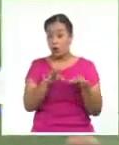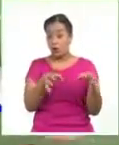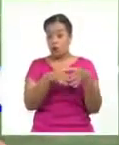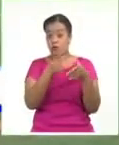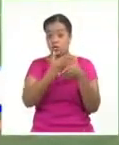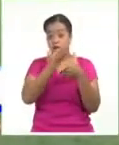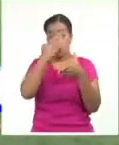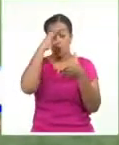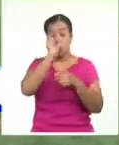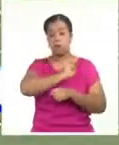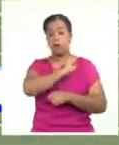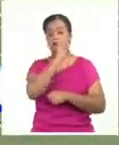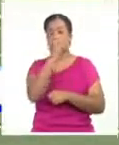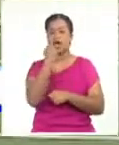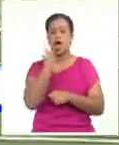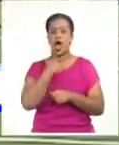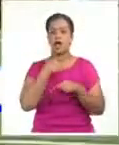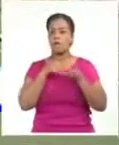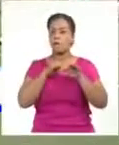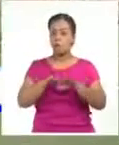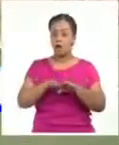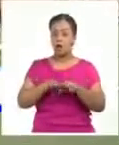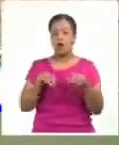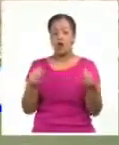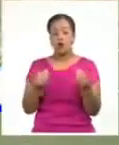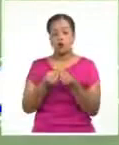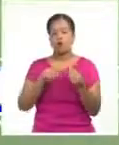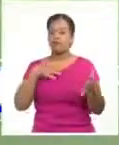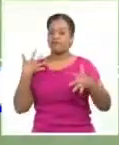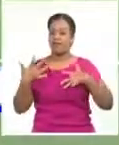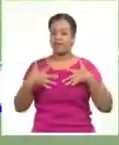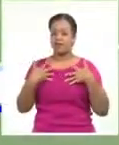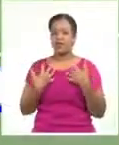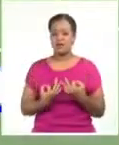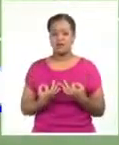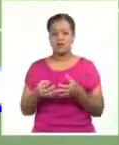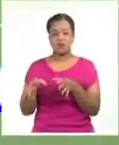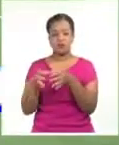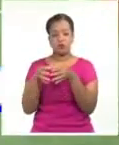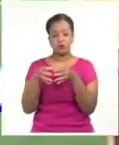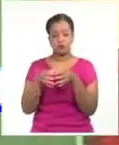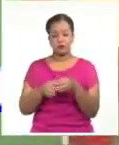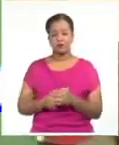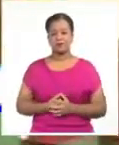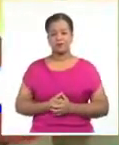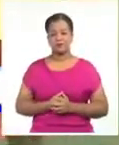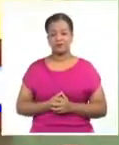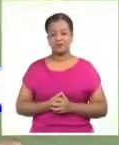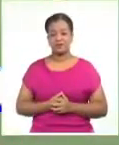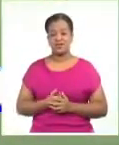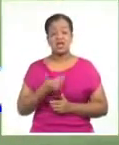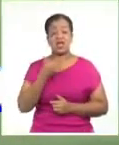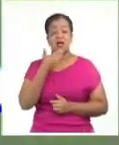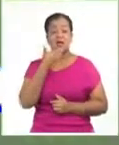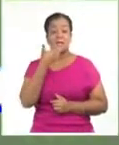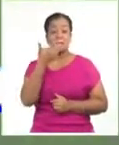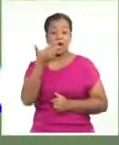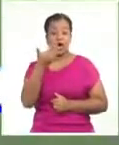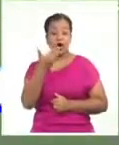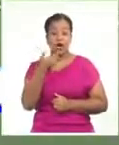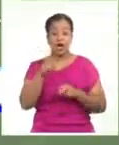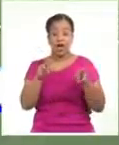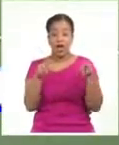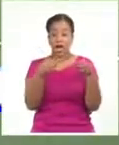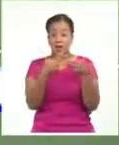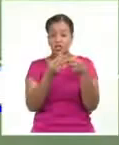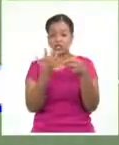años de ausencia, título que festejaron junto a su ofición en la cancha sintética del estadio Antonio Maceo. El mejor jugador del partido fue el internacional